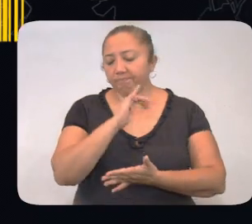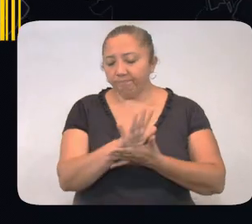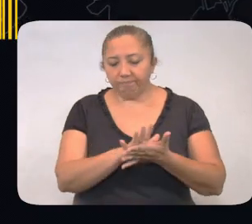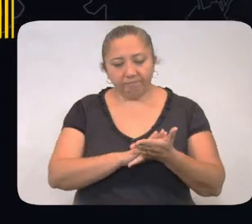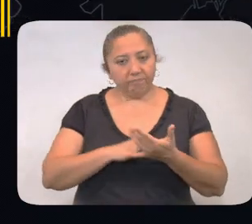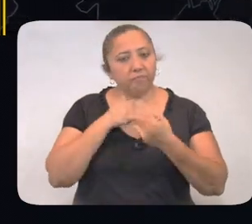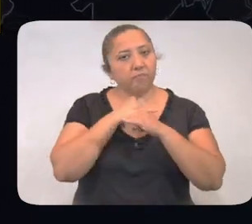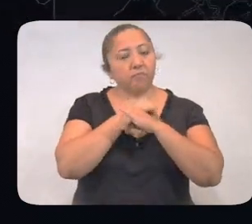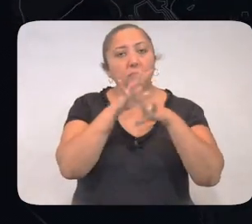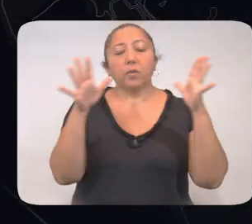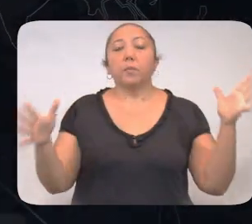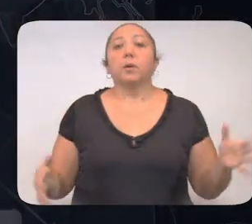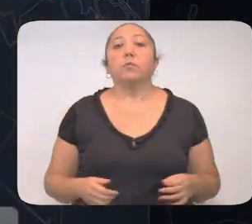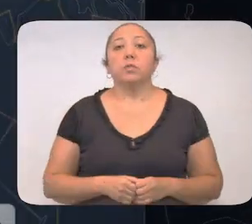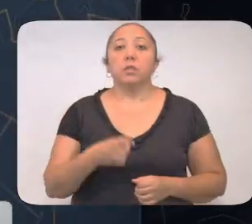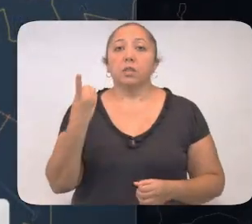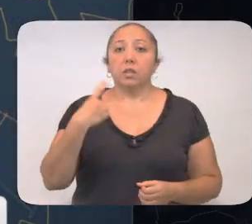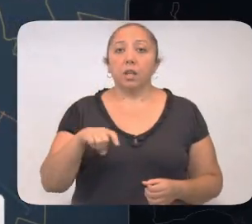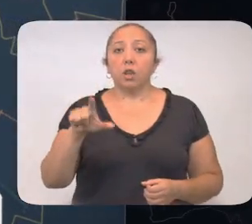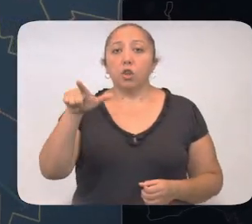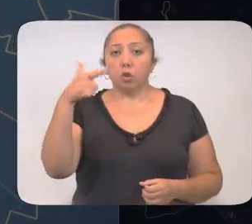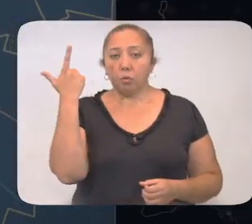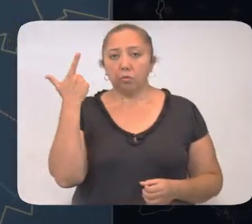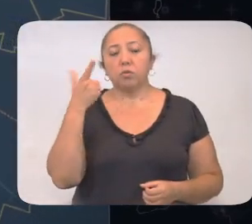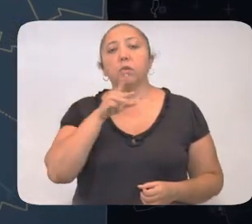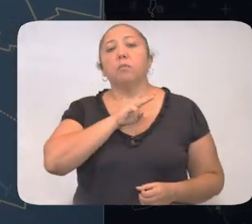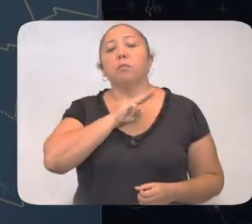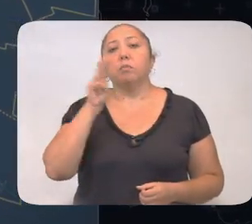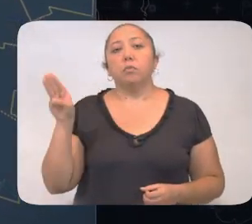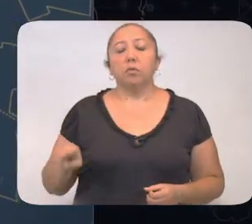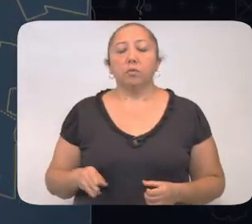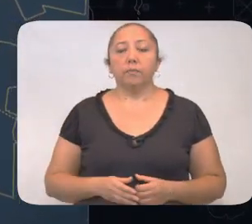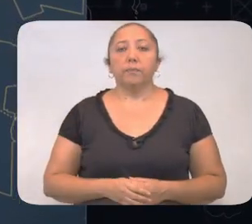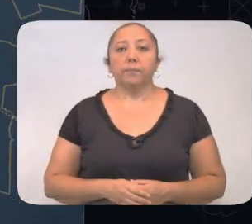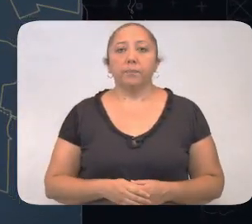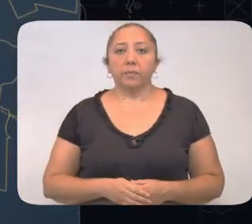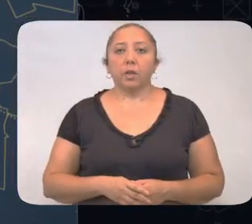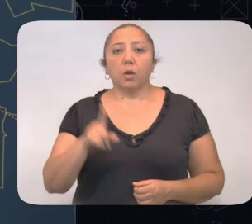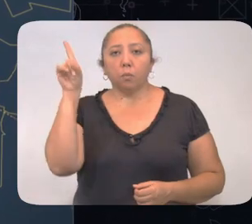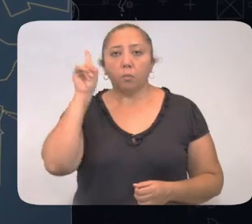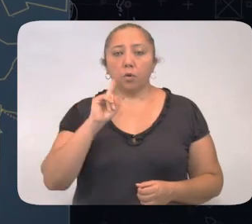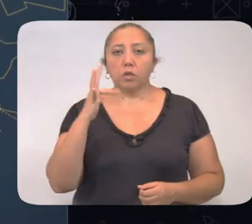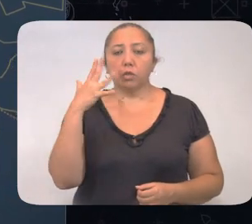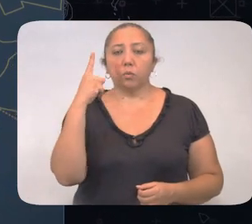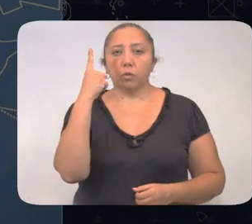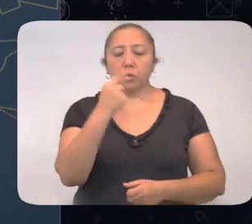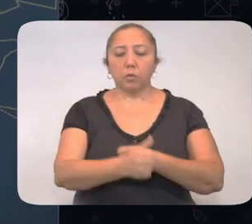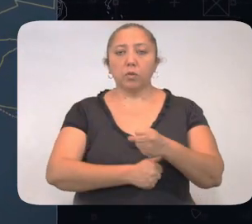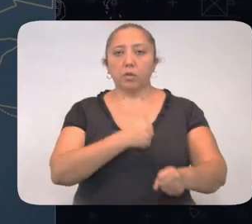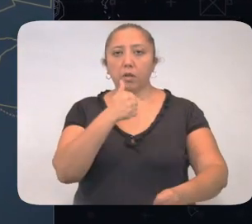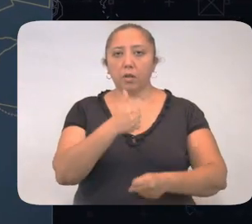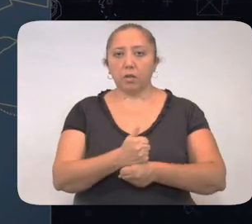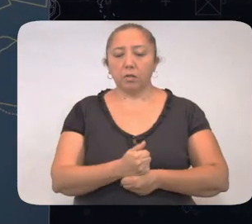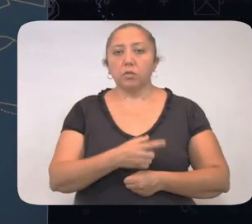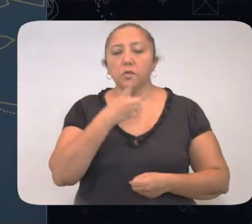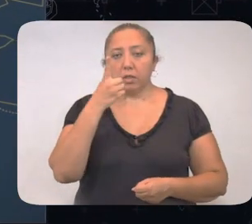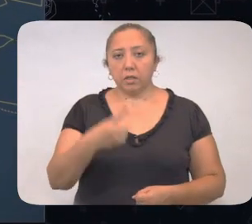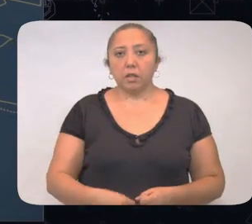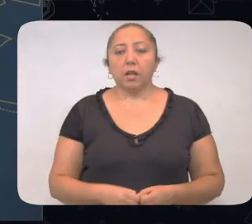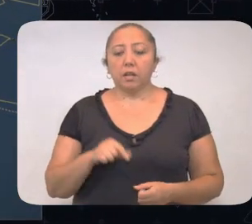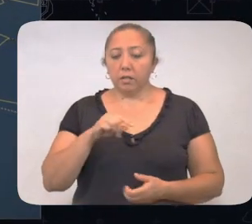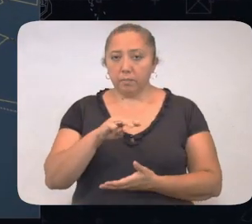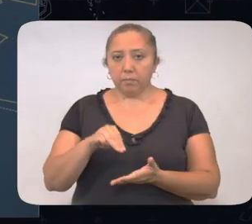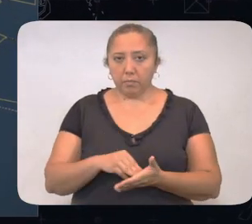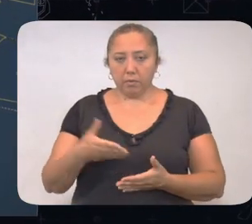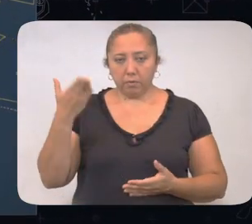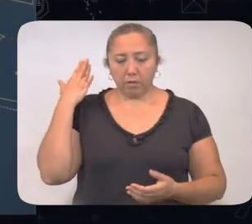Lamentablemente, en este parte médico informamos de 12 fallecimientos. Mujer de 51 años de edad, originario y residente